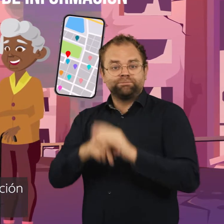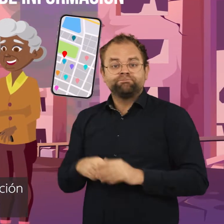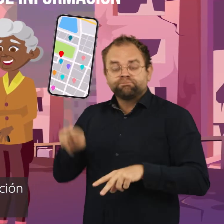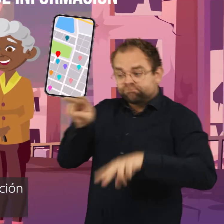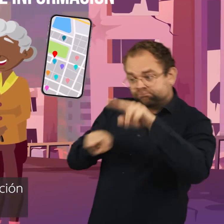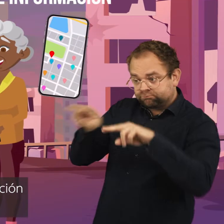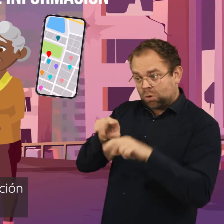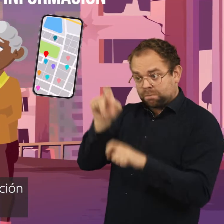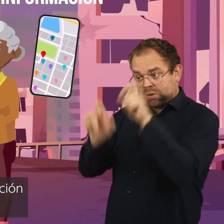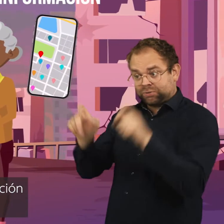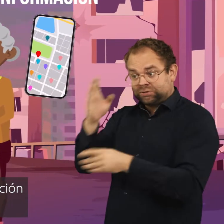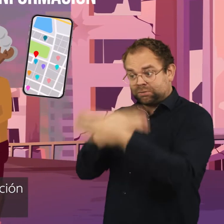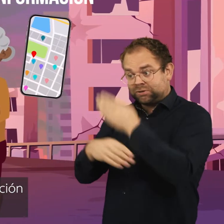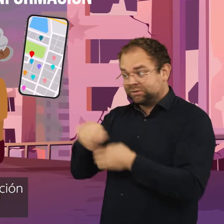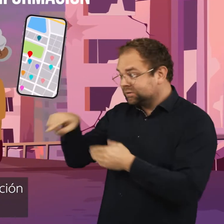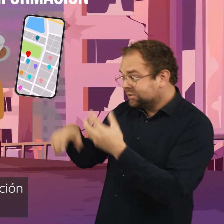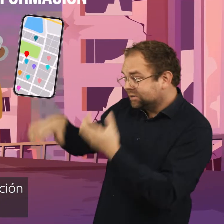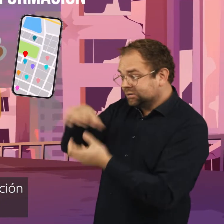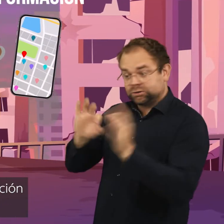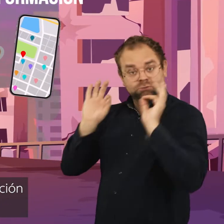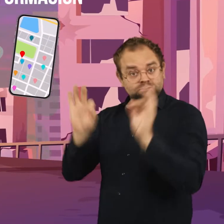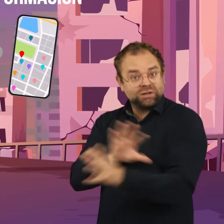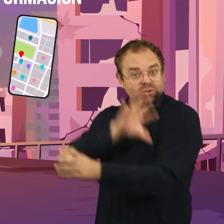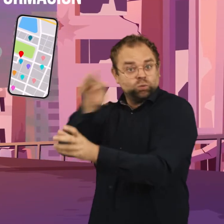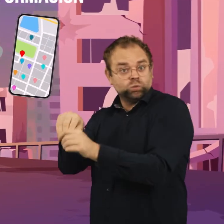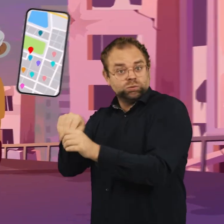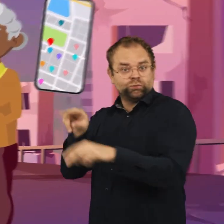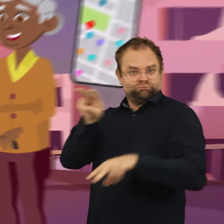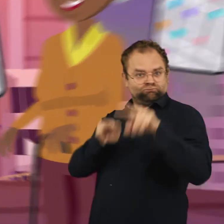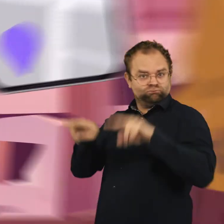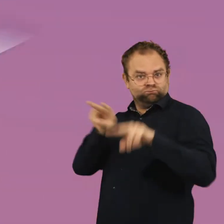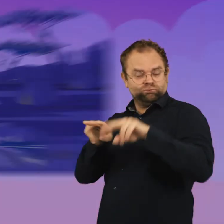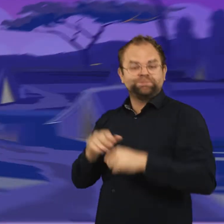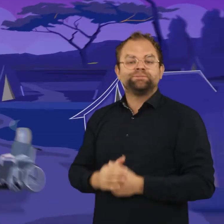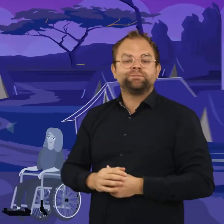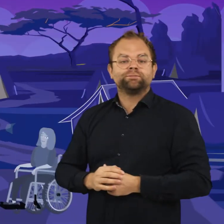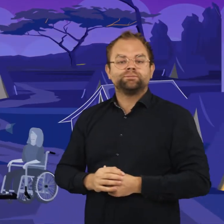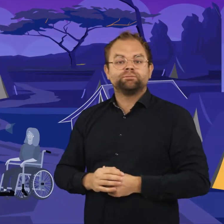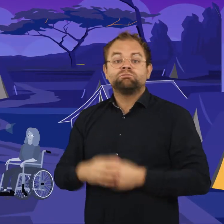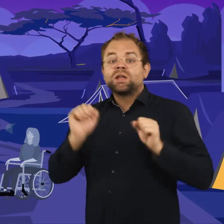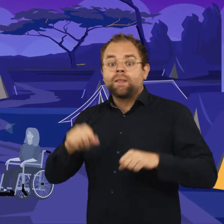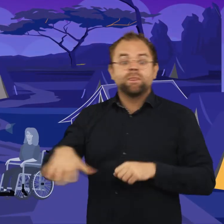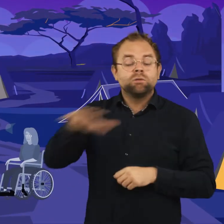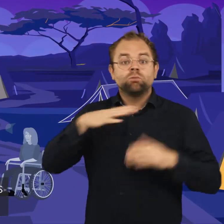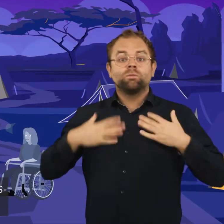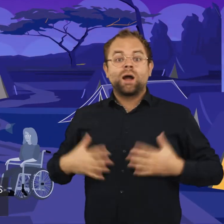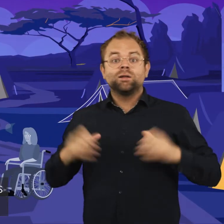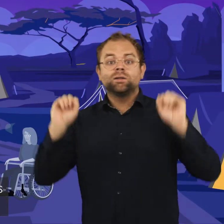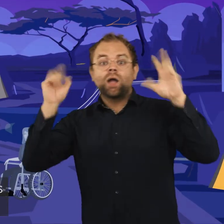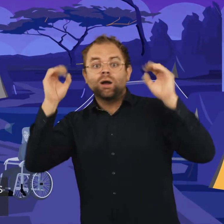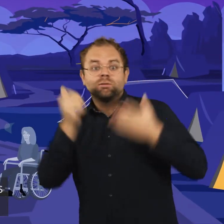Colaboran en la recopilación de información y también monitorean la inclusión de las personas con discapacidad durante una crisis.